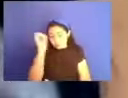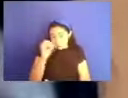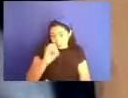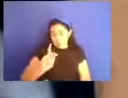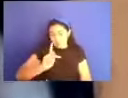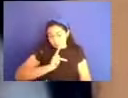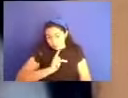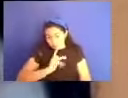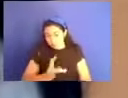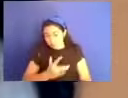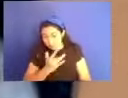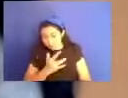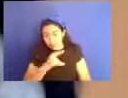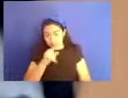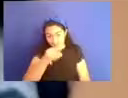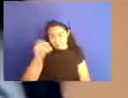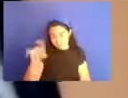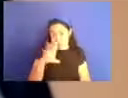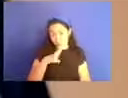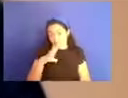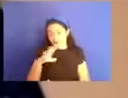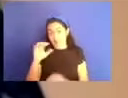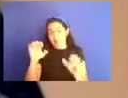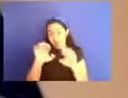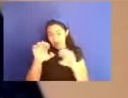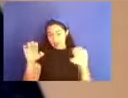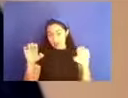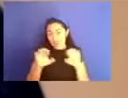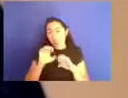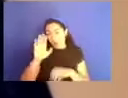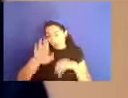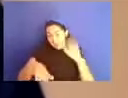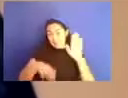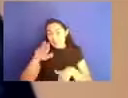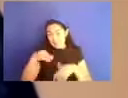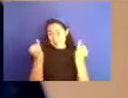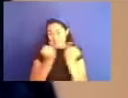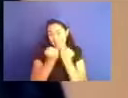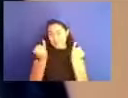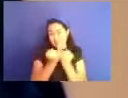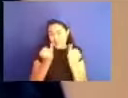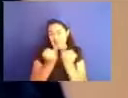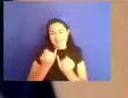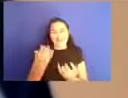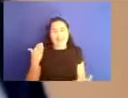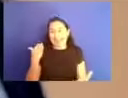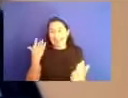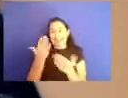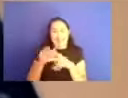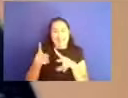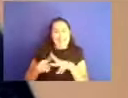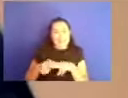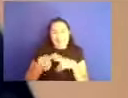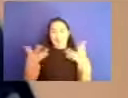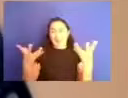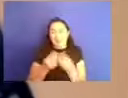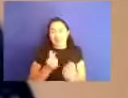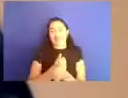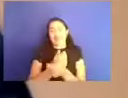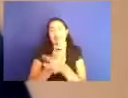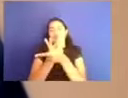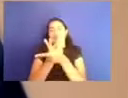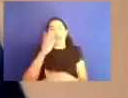asistentes y querido equipo de PUEG les pasó, ¿no? Pero yo creo que a partir de esta parte de trabajo en línea trabajo más,